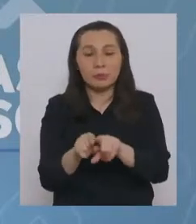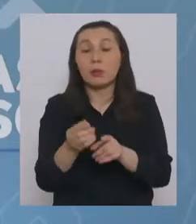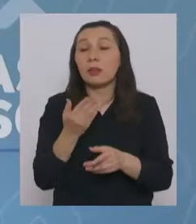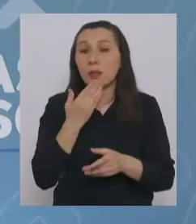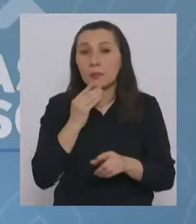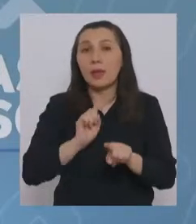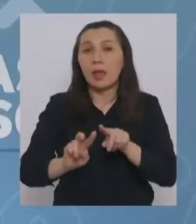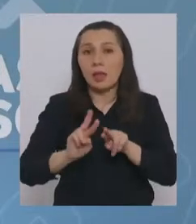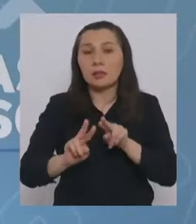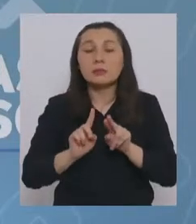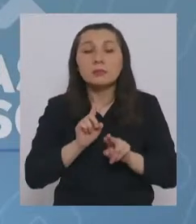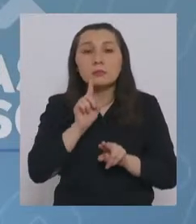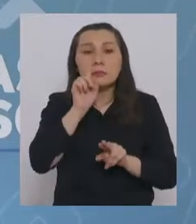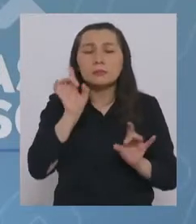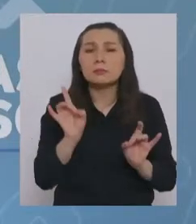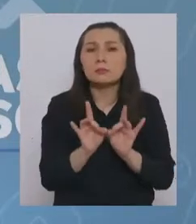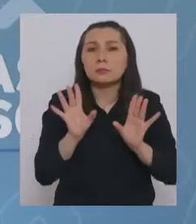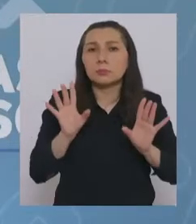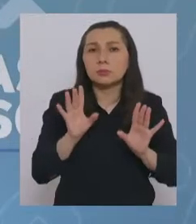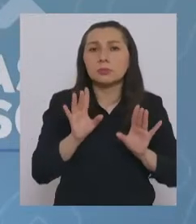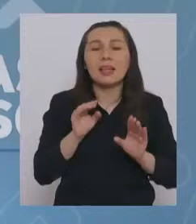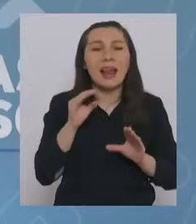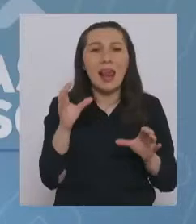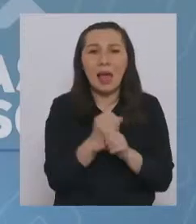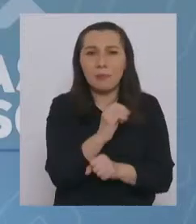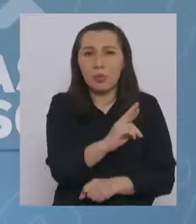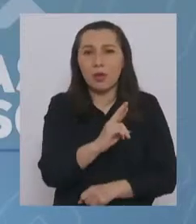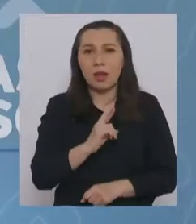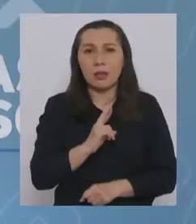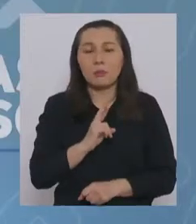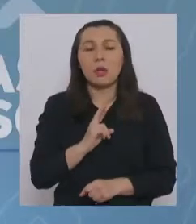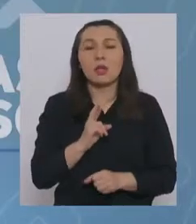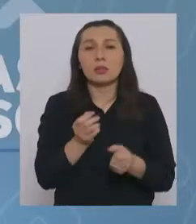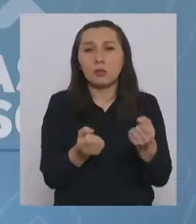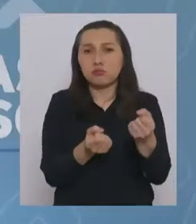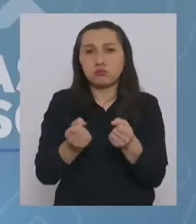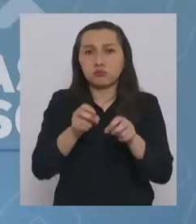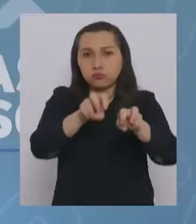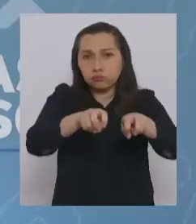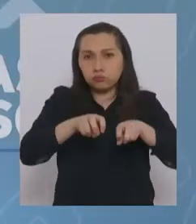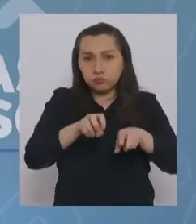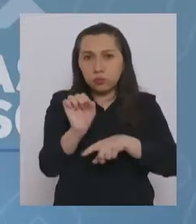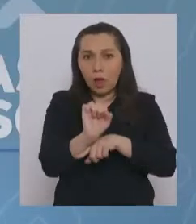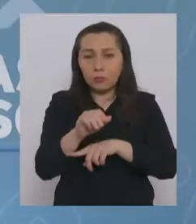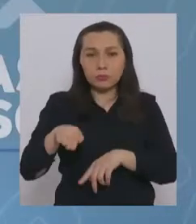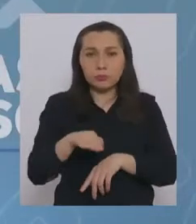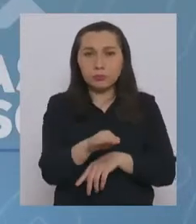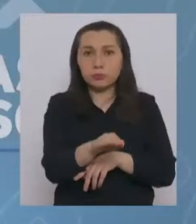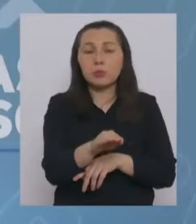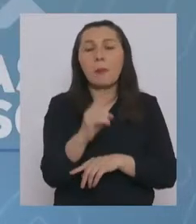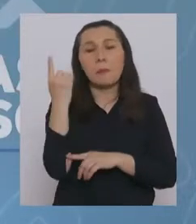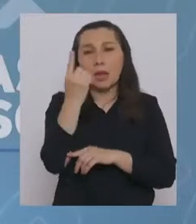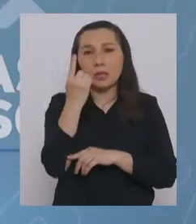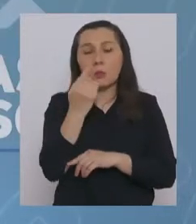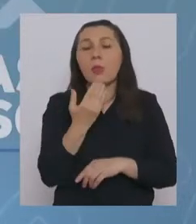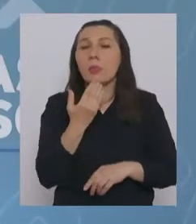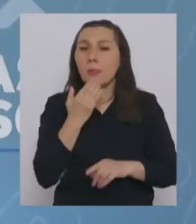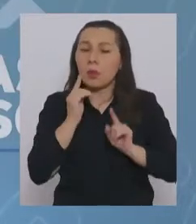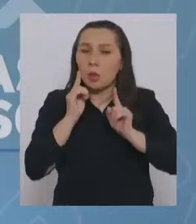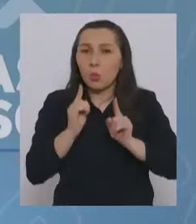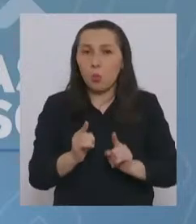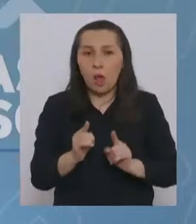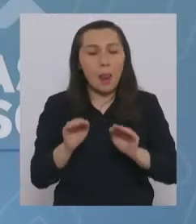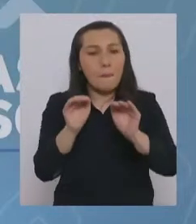realizará un test de antígeno a todos los pasajeros y tripulantes del vehículo terrestre. Si vienen en vehículos particulares, también